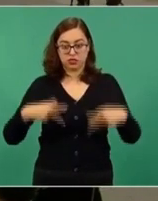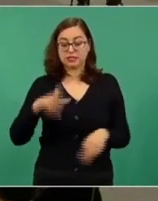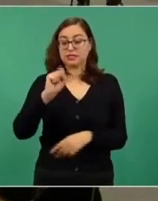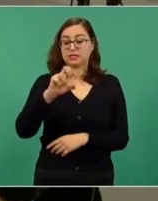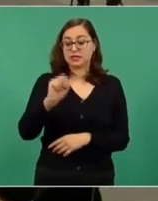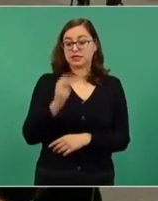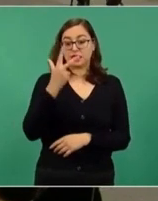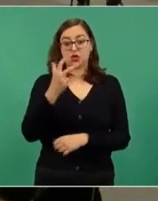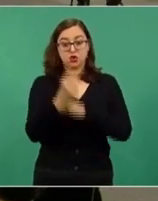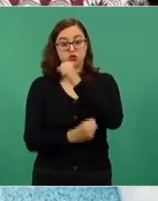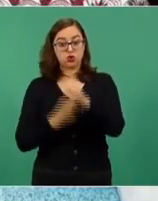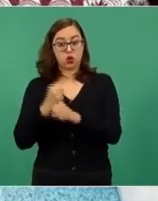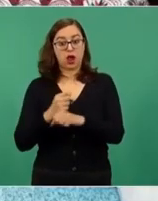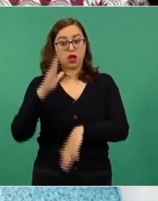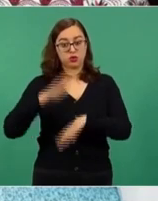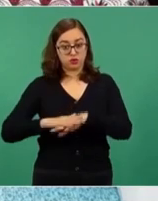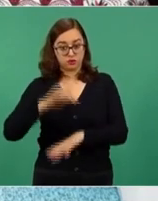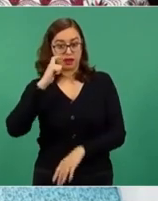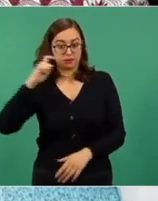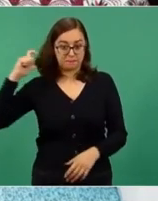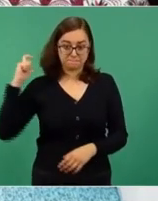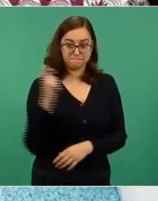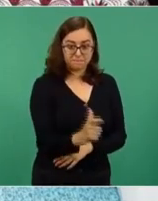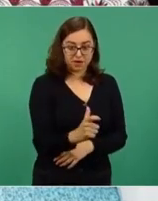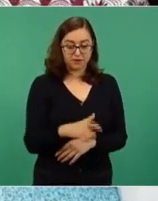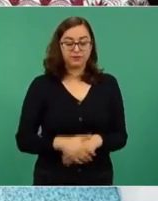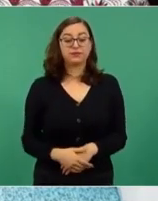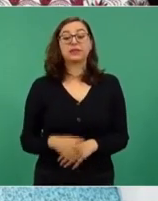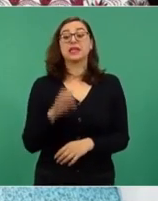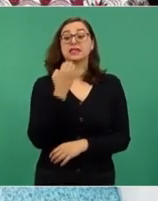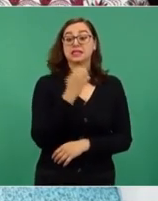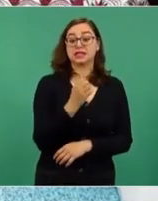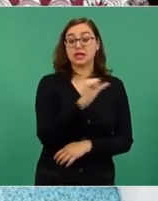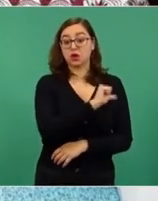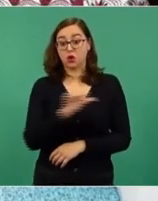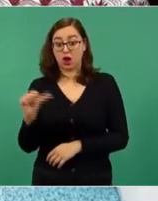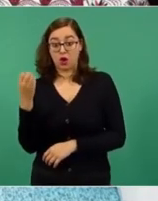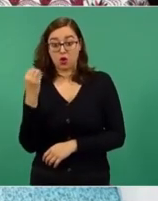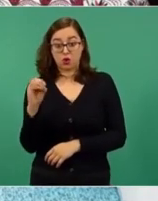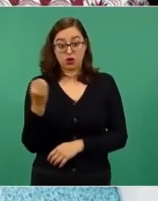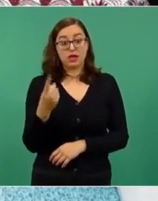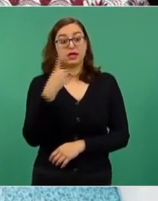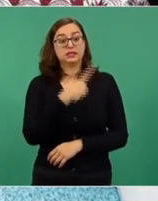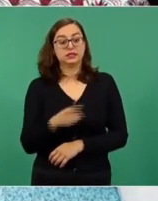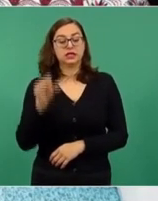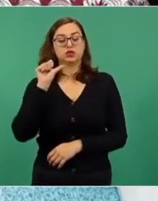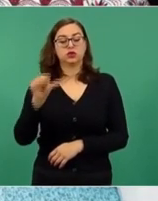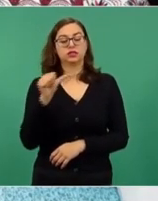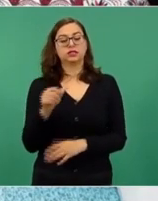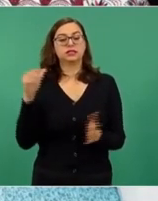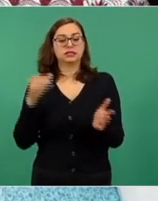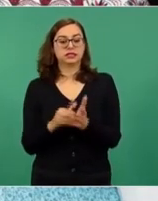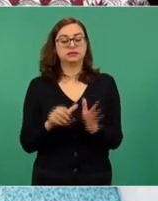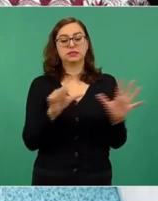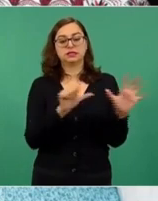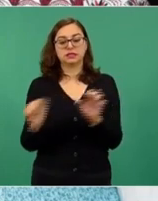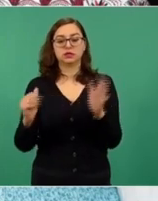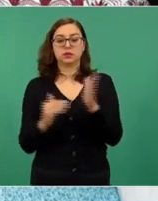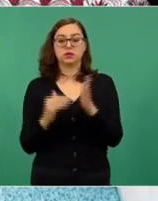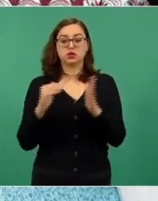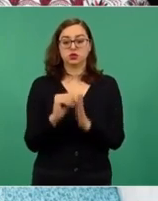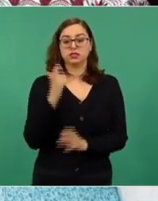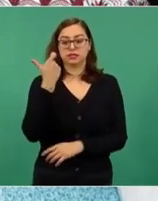y ocho años, y hemos invertido de enero a octubre ciento dieciséis mil seiscientos millones de pesos.